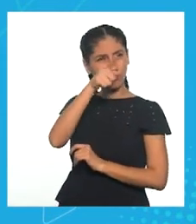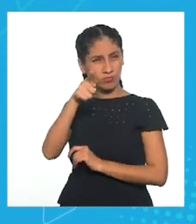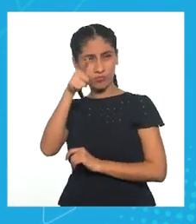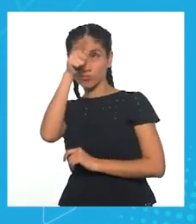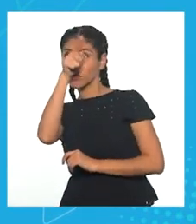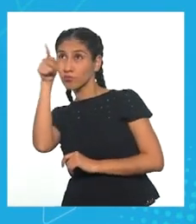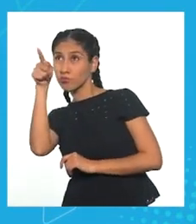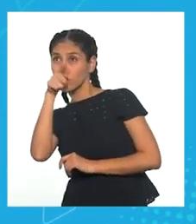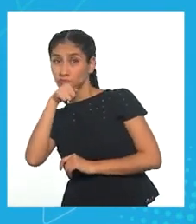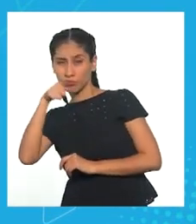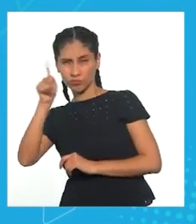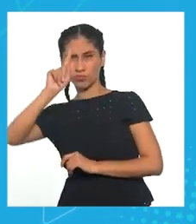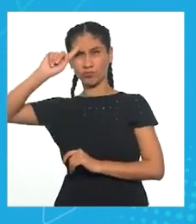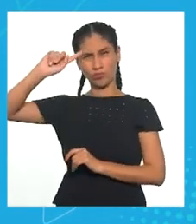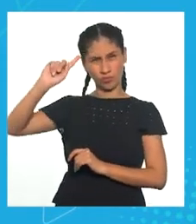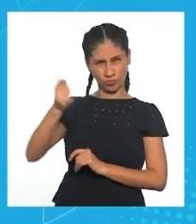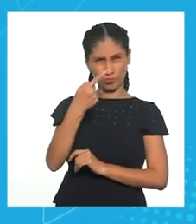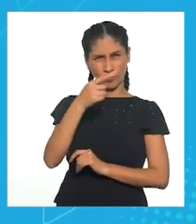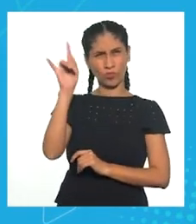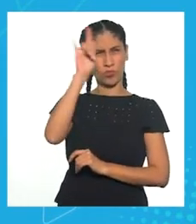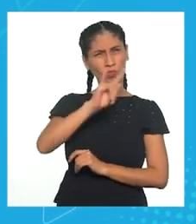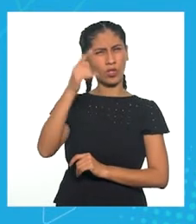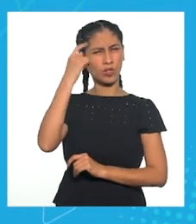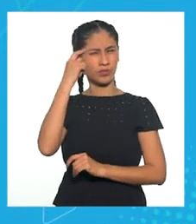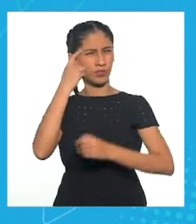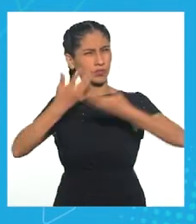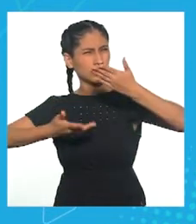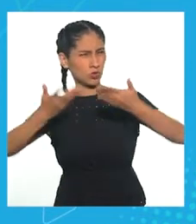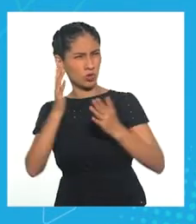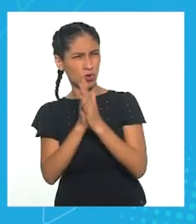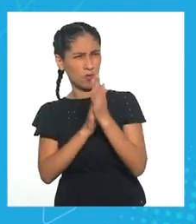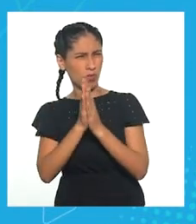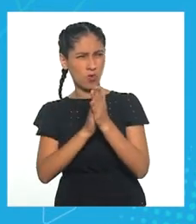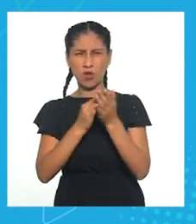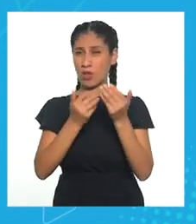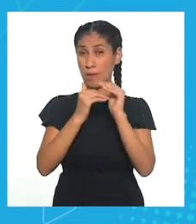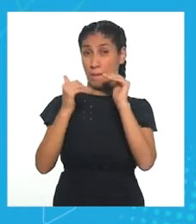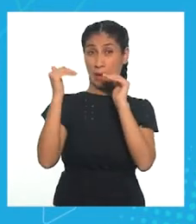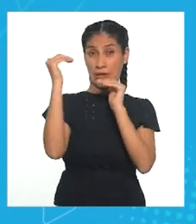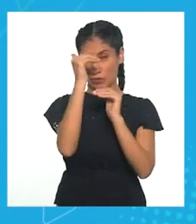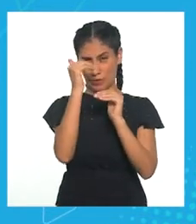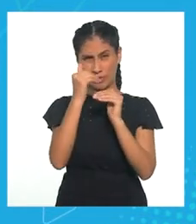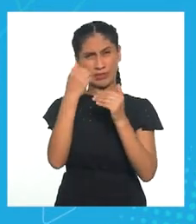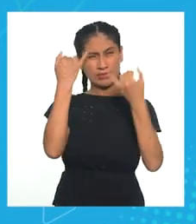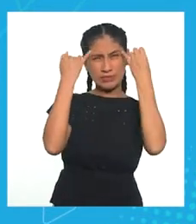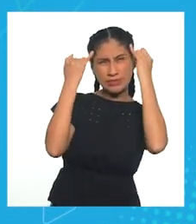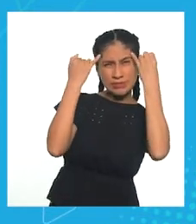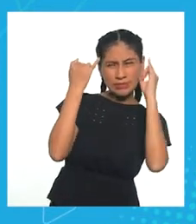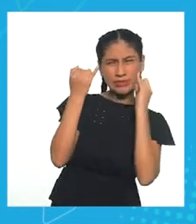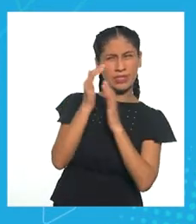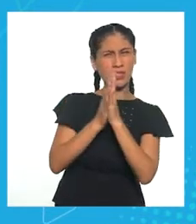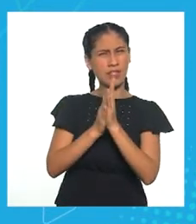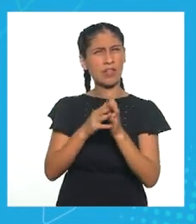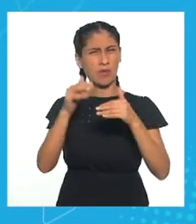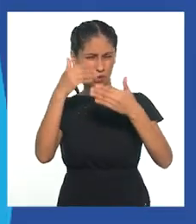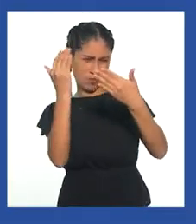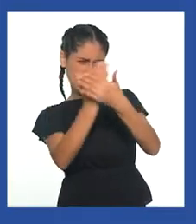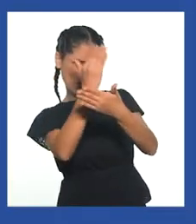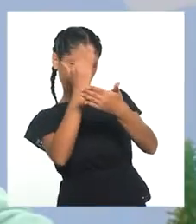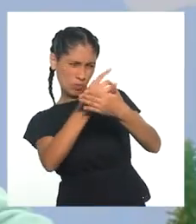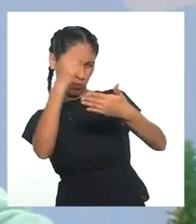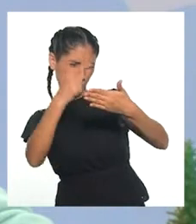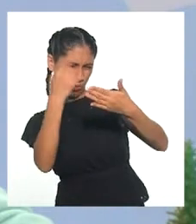así. Primero, usamos la creatividad para generar la mayor cantidad de ideas posibles para solucionar un problema.